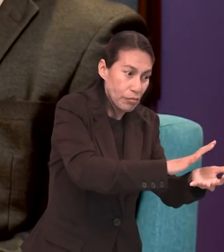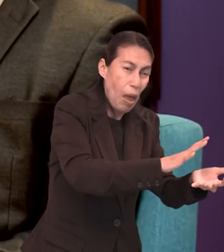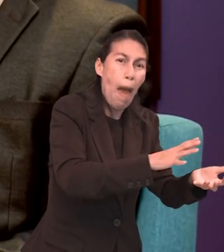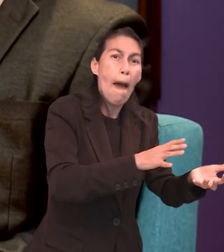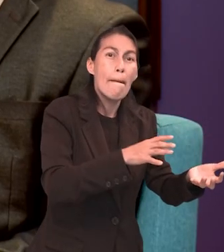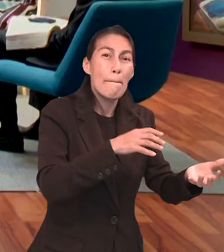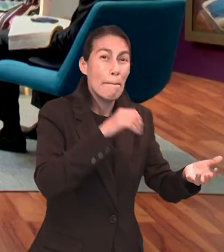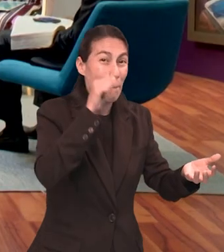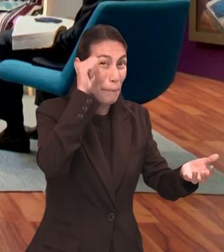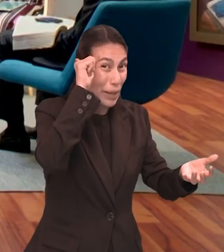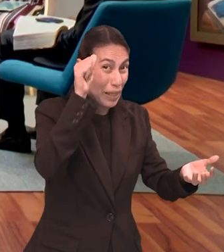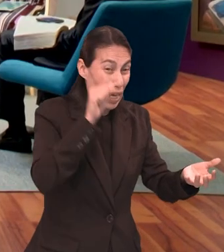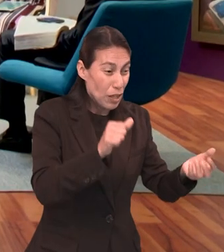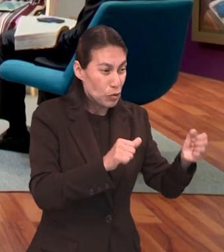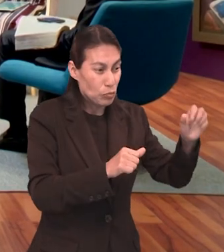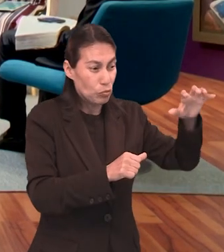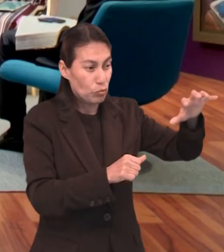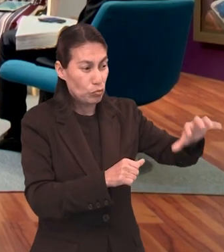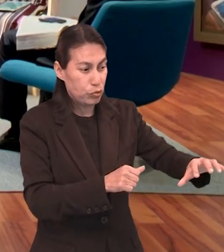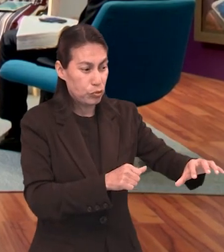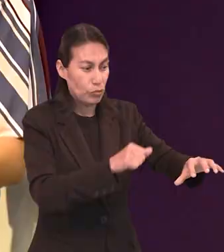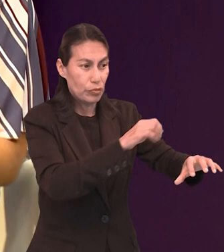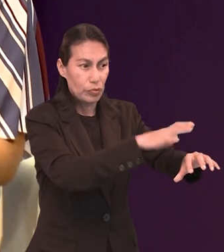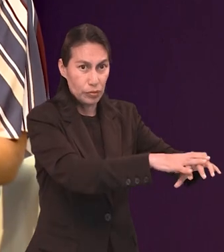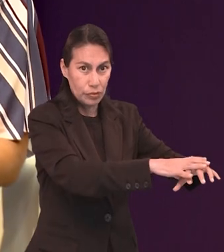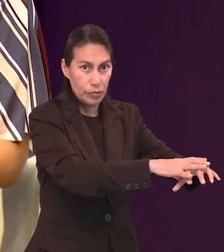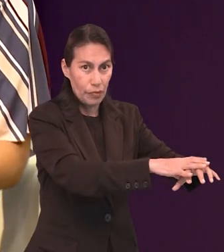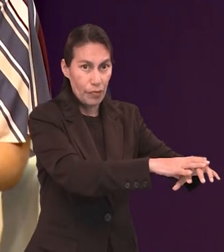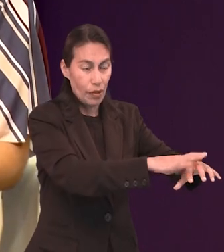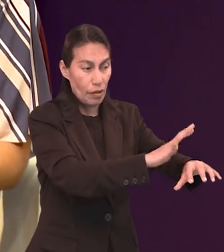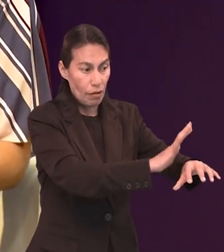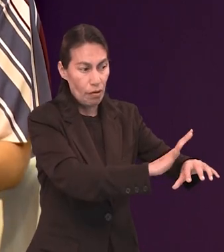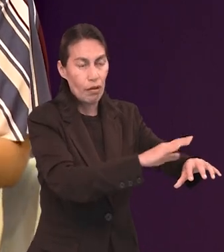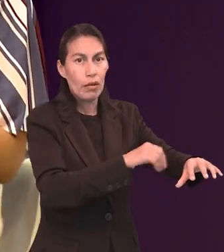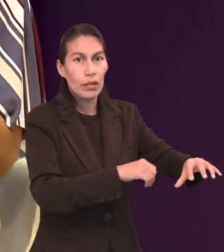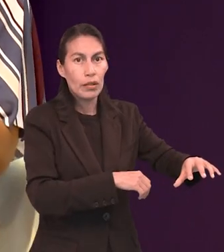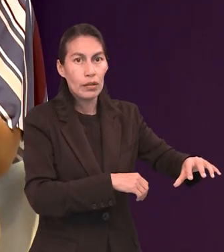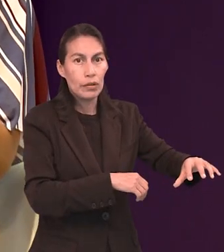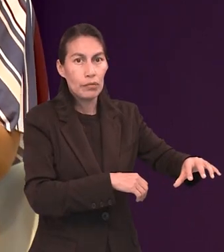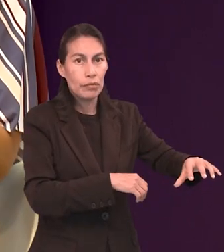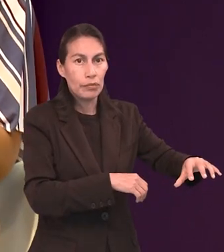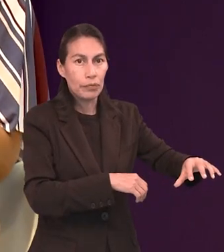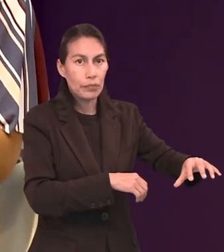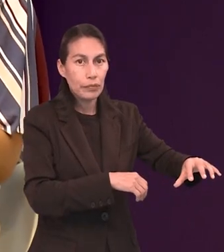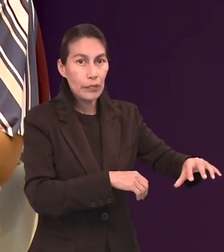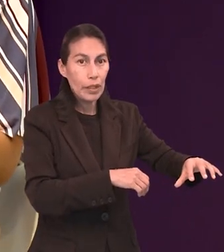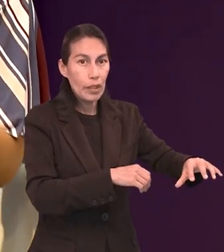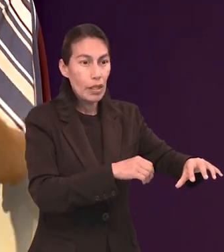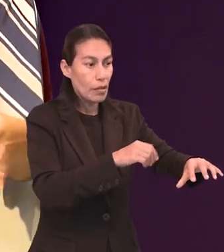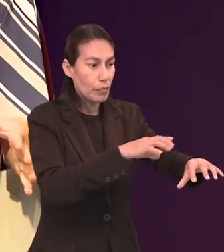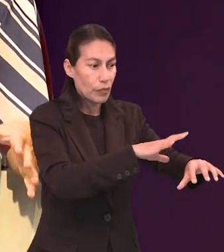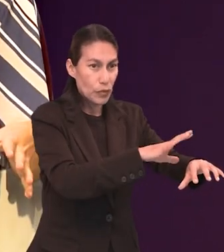poder cargar sobre el corderito ese pecado. Y la sangre del cordero era derramada sobre los cuernos del